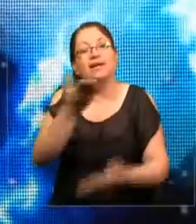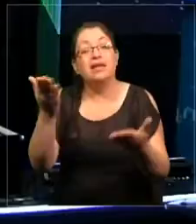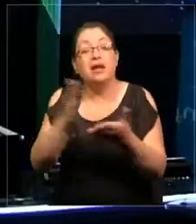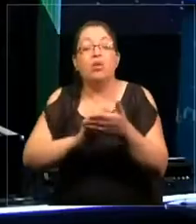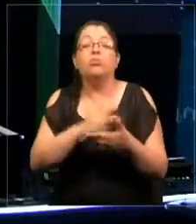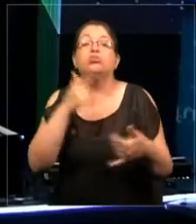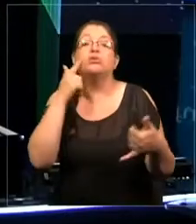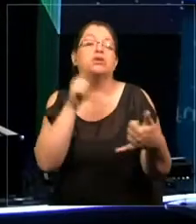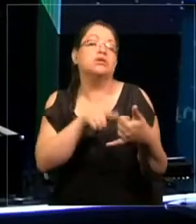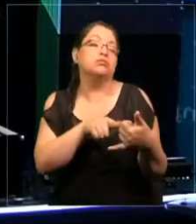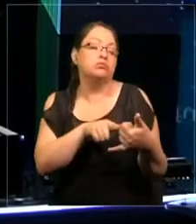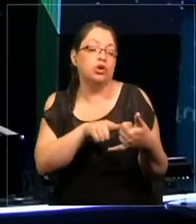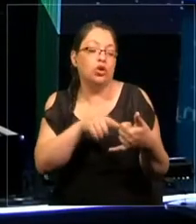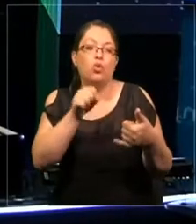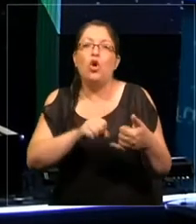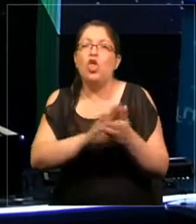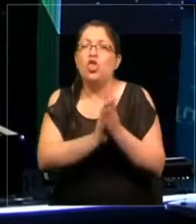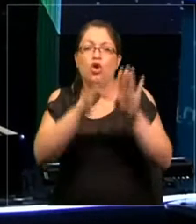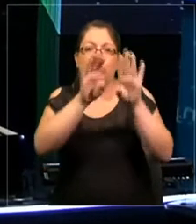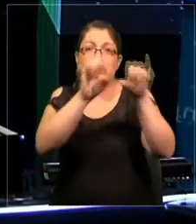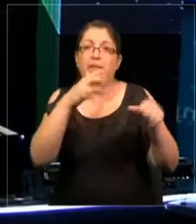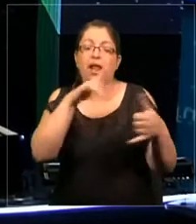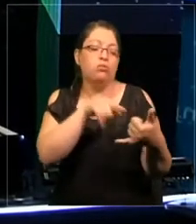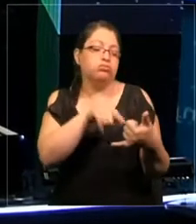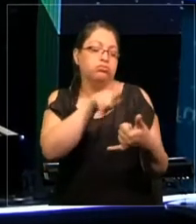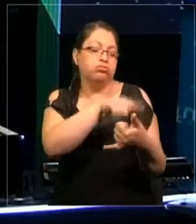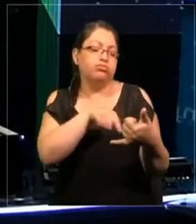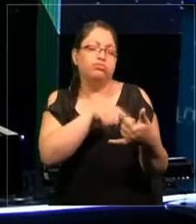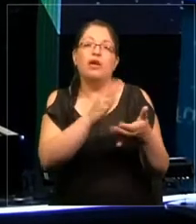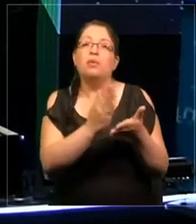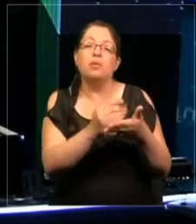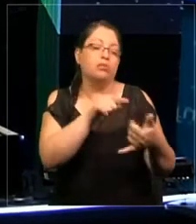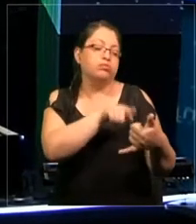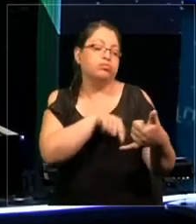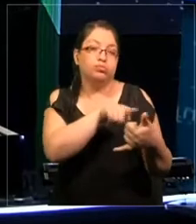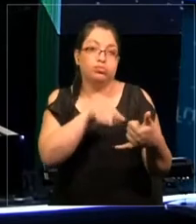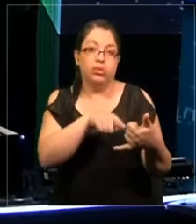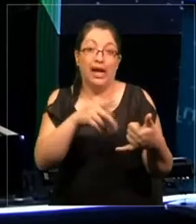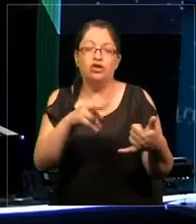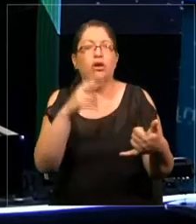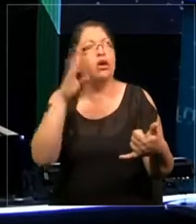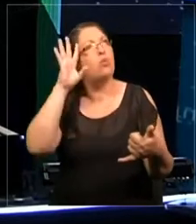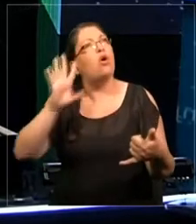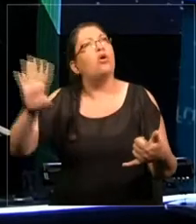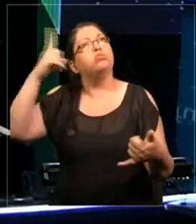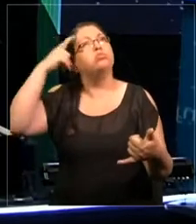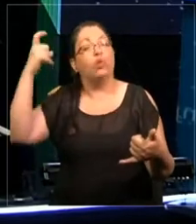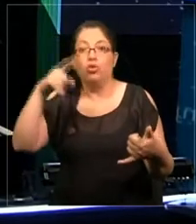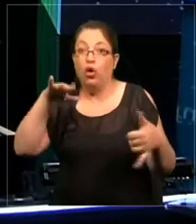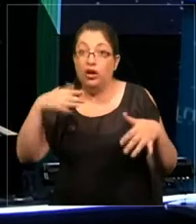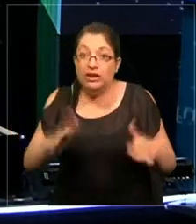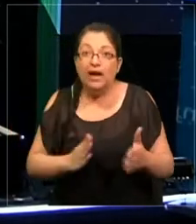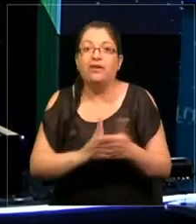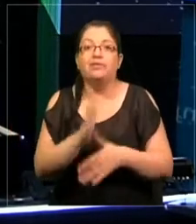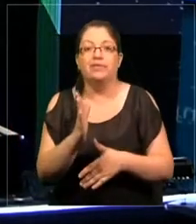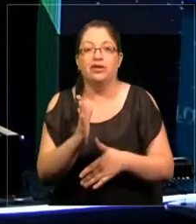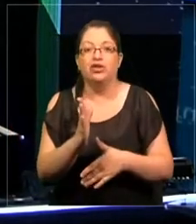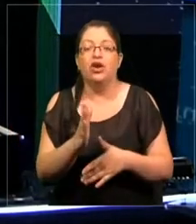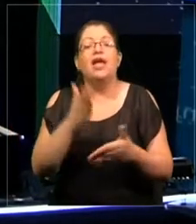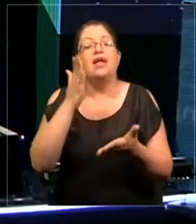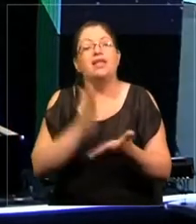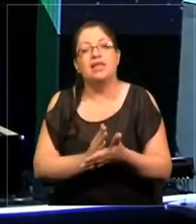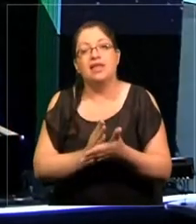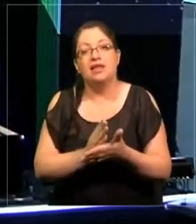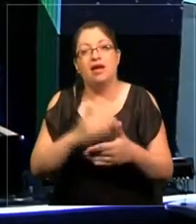su celular usted puede operar todo el sistema de agua. Eso ya no es una visión, está sucediendo. Y tiene que suceder